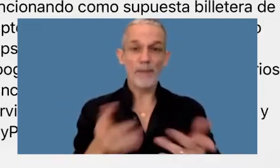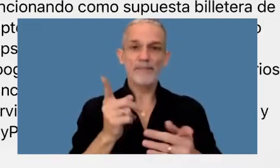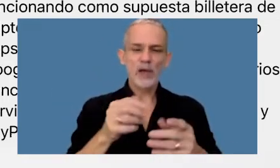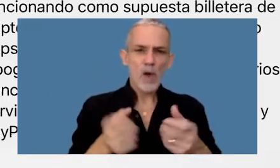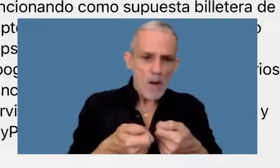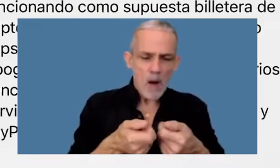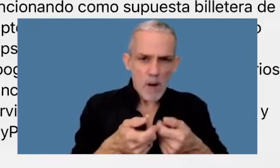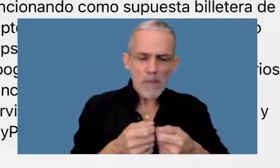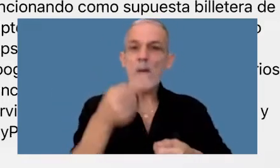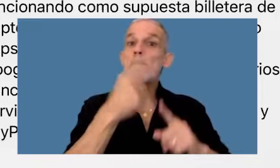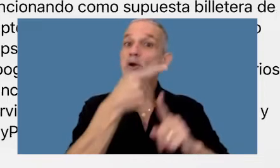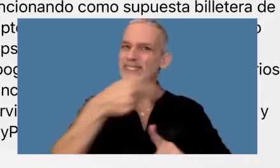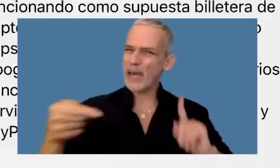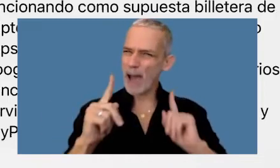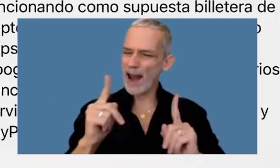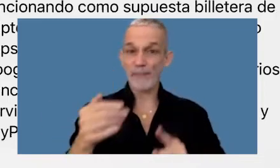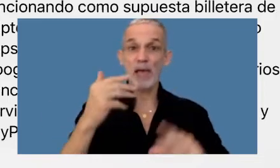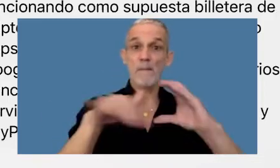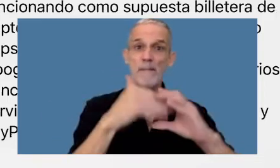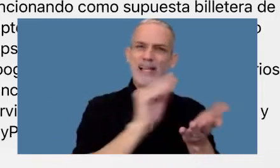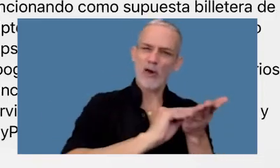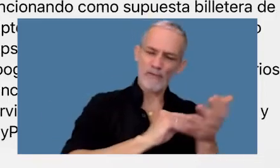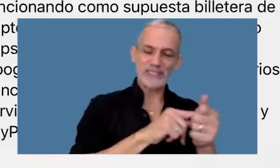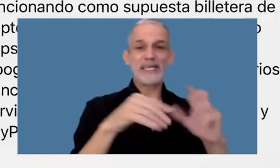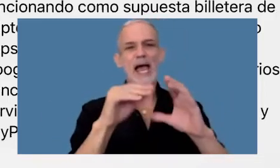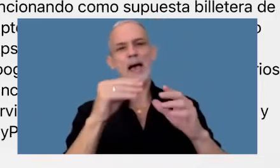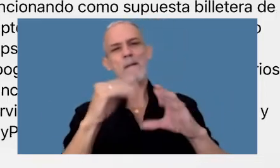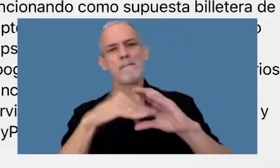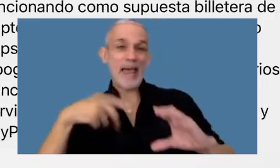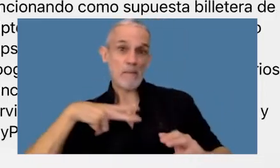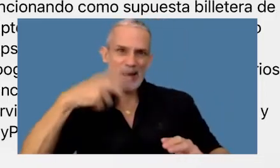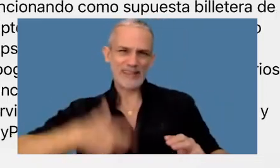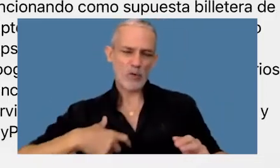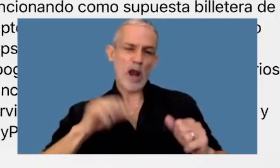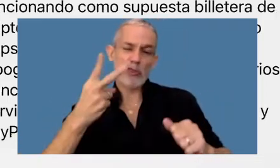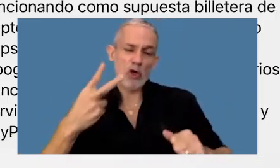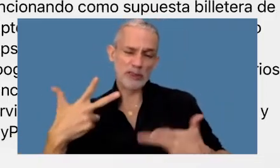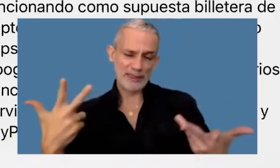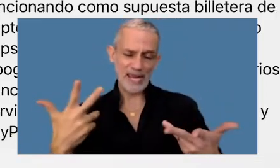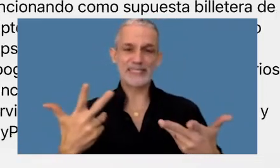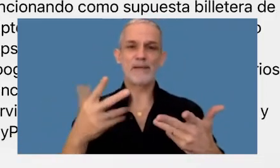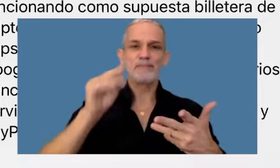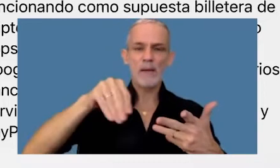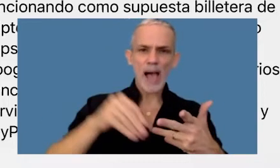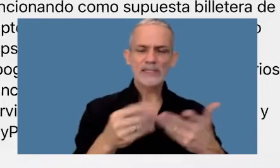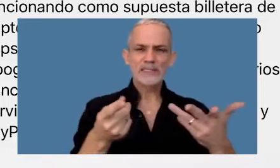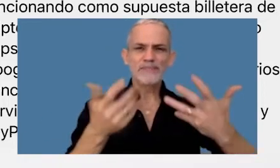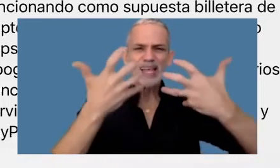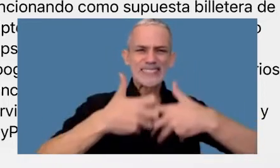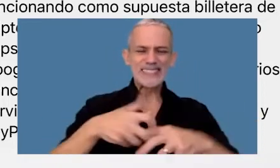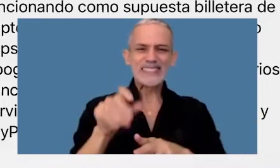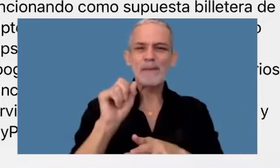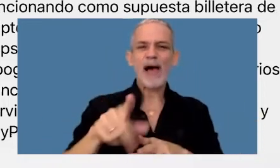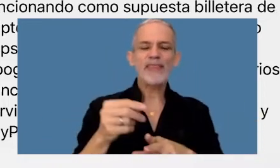intensamente por semana tenemos el mail de la oficina al privado que pueden ser dos o tres varios sistemas